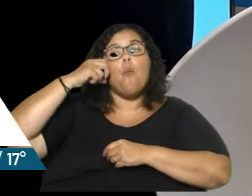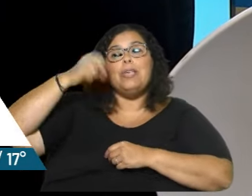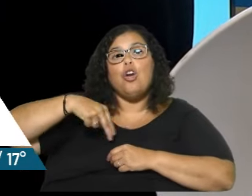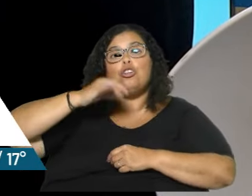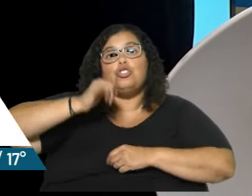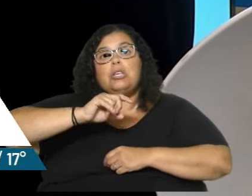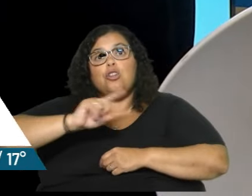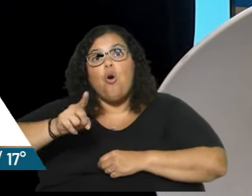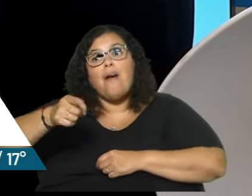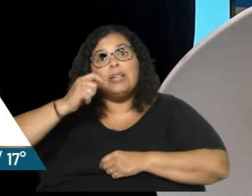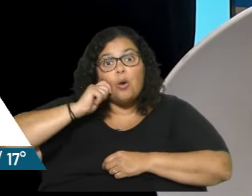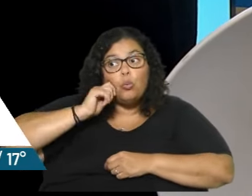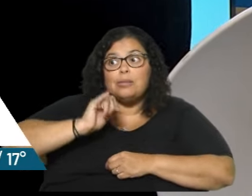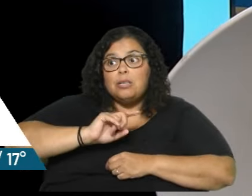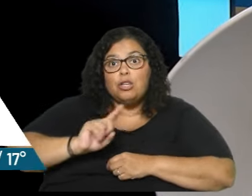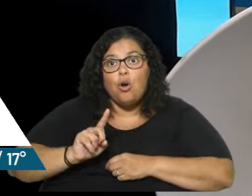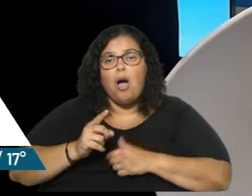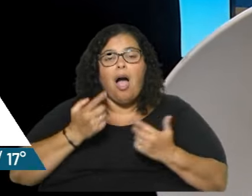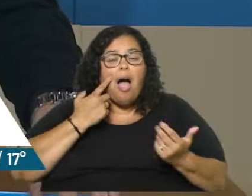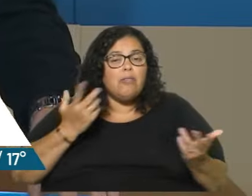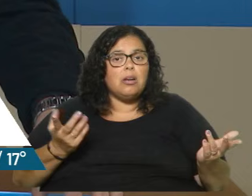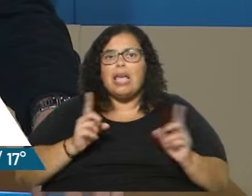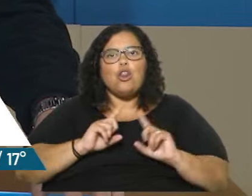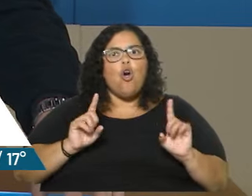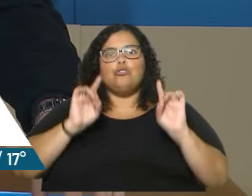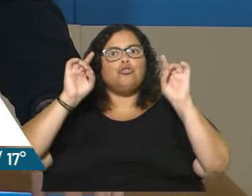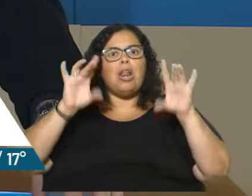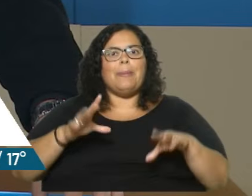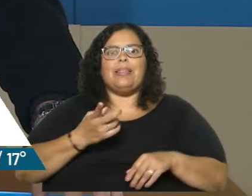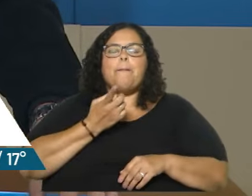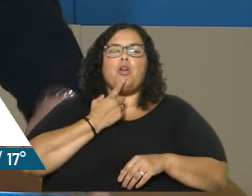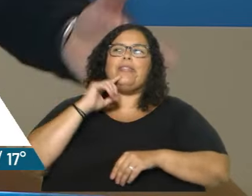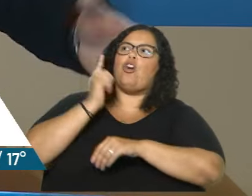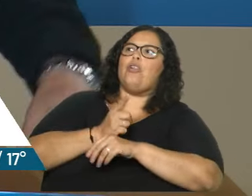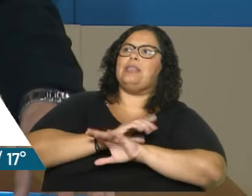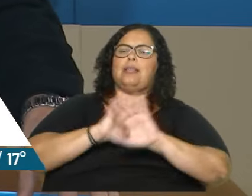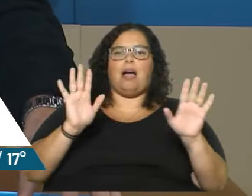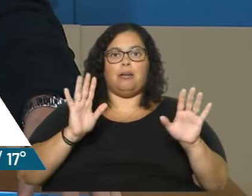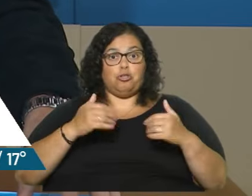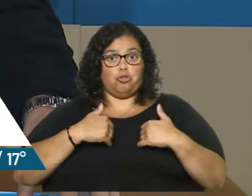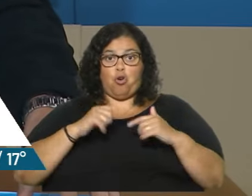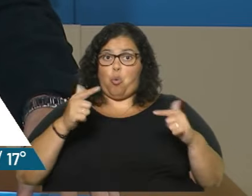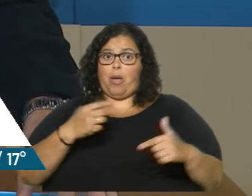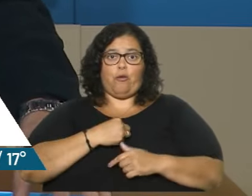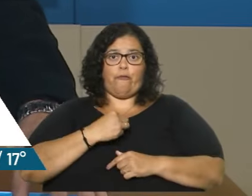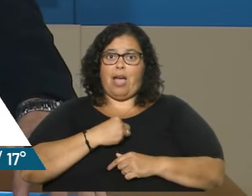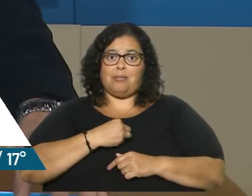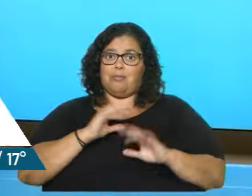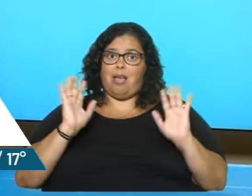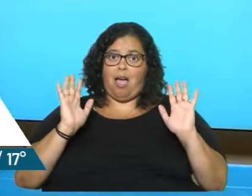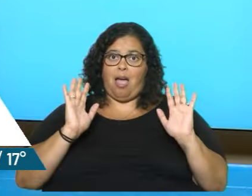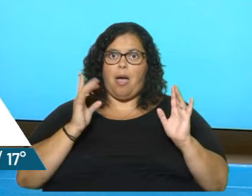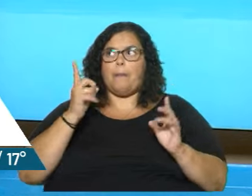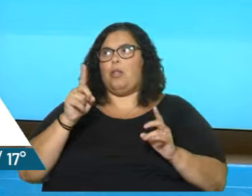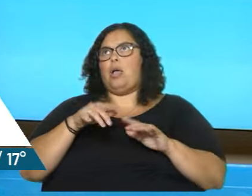parece esa medida? Que no sea solamente tomada por políticos que... Yo desconfío a esta altura. Desconfío estaríamos en asamblea